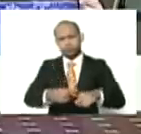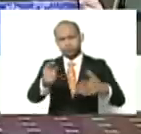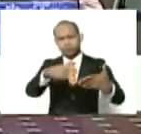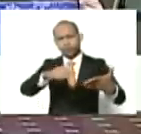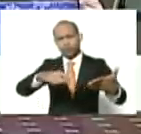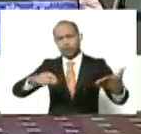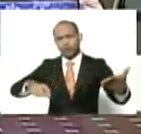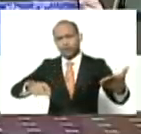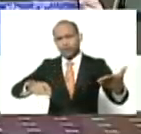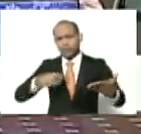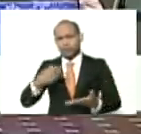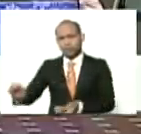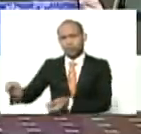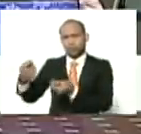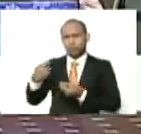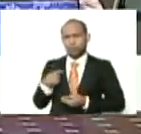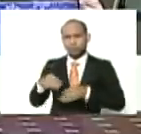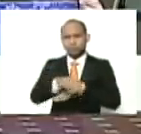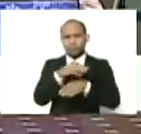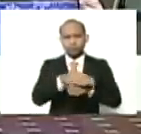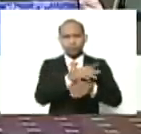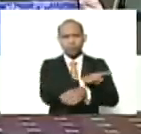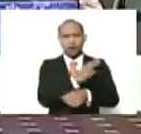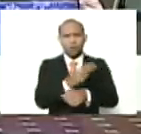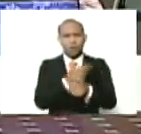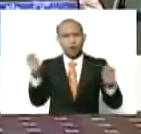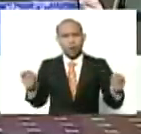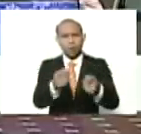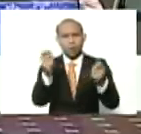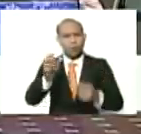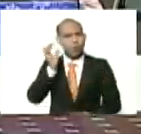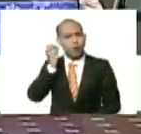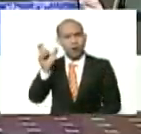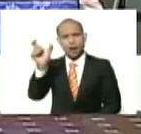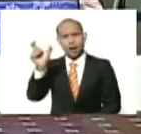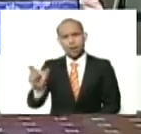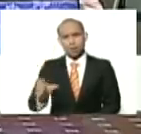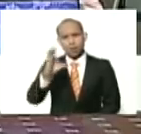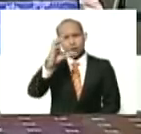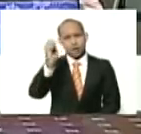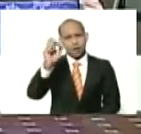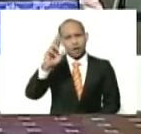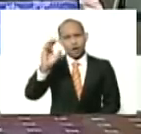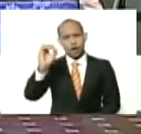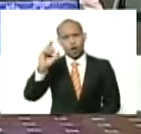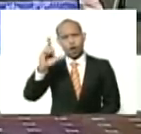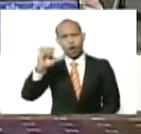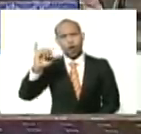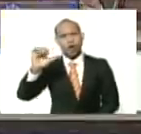que me ha elevado la ministra del poder popular, para la mujer, Carolis Pérez,